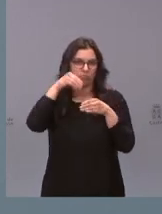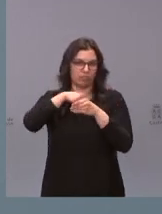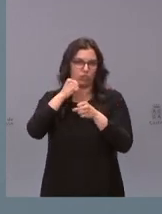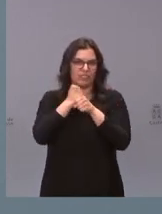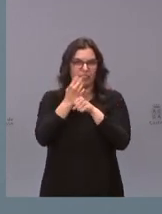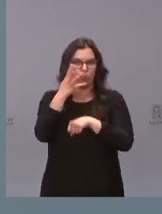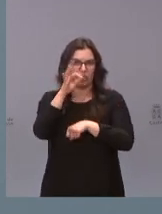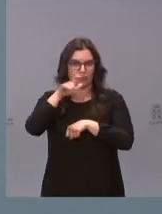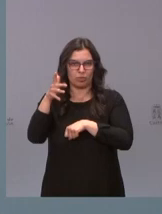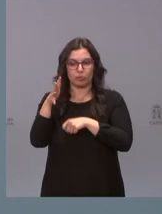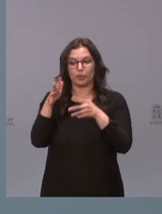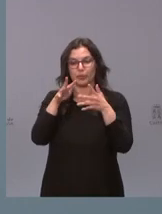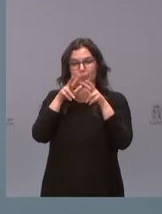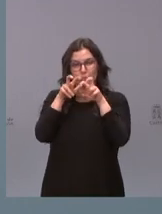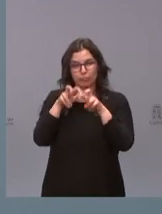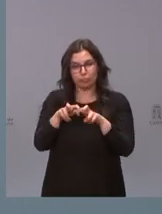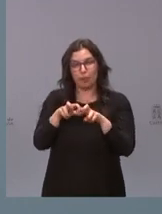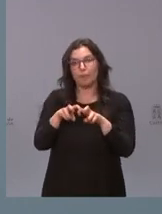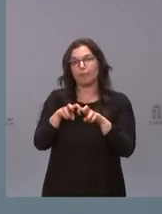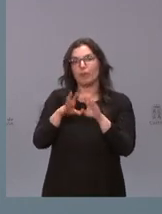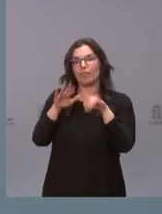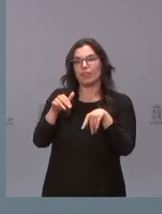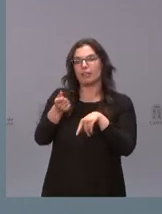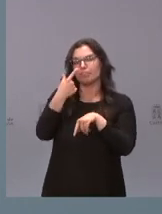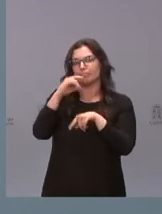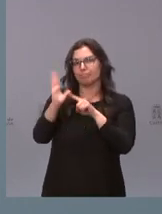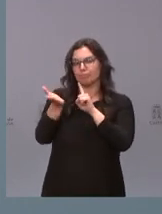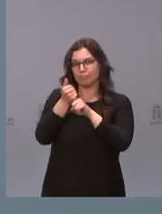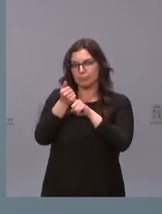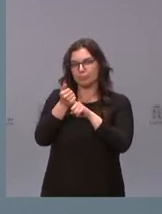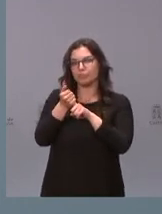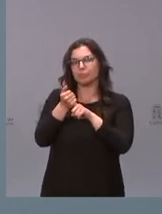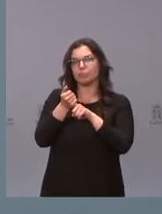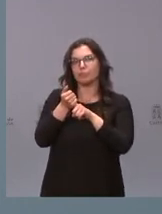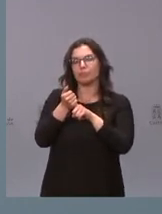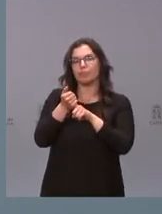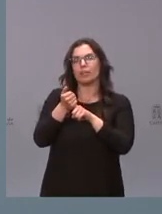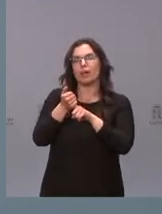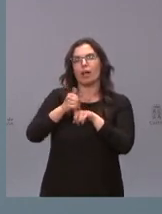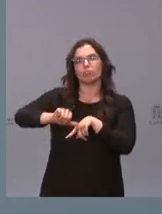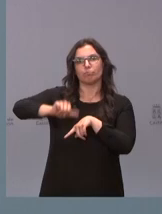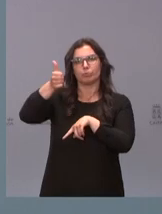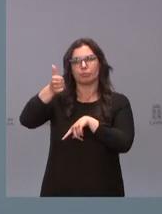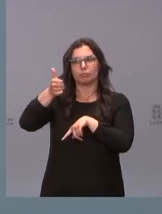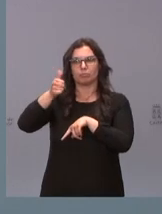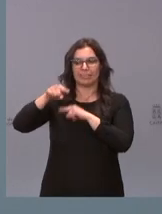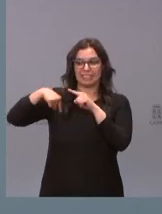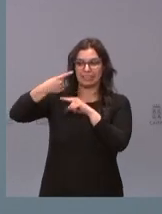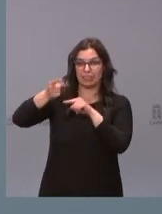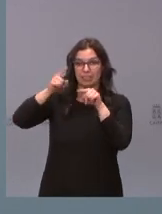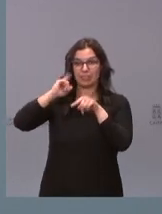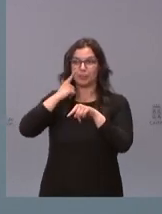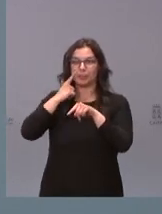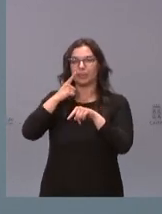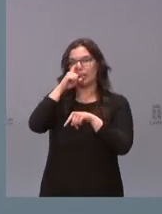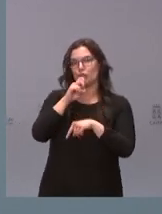consiguió llamada Plexicon consiguió bemurafenib para ser aprobado en en en en